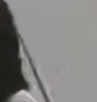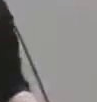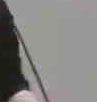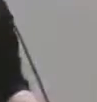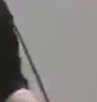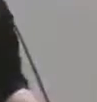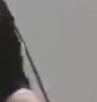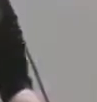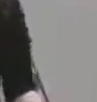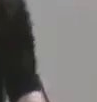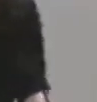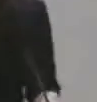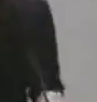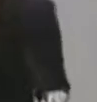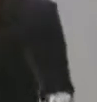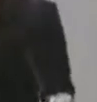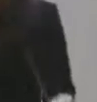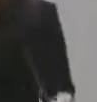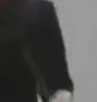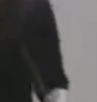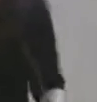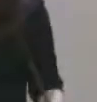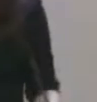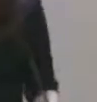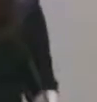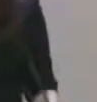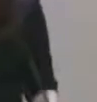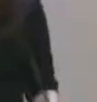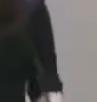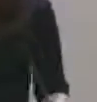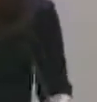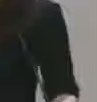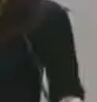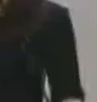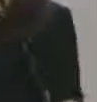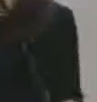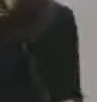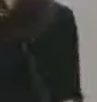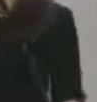veces acontece. Así que en el día de hoy